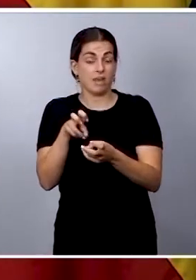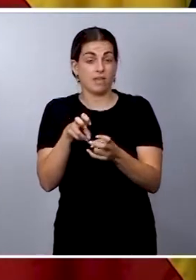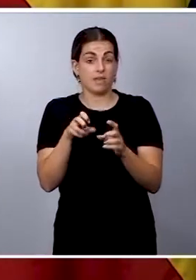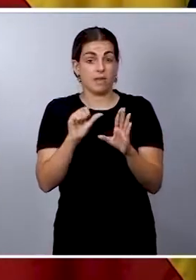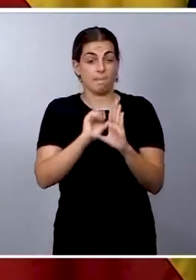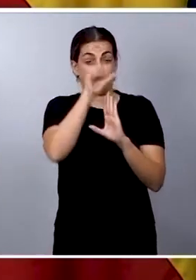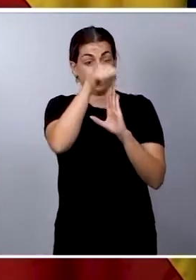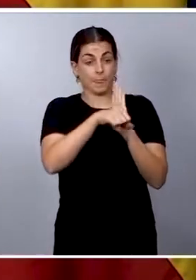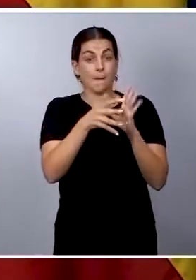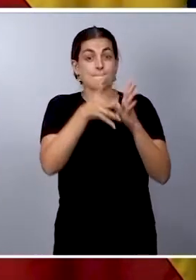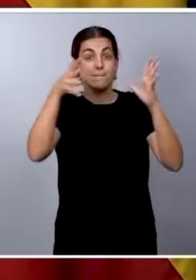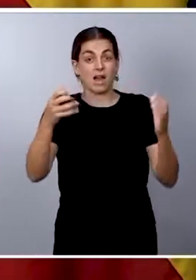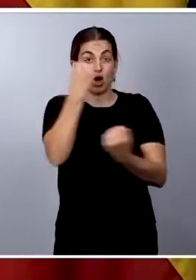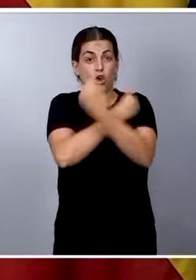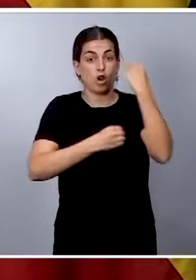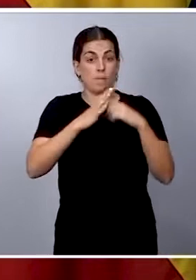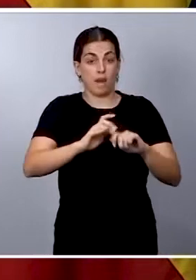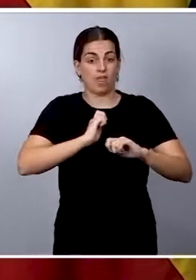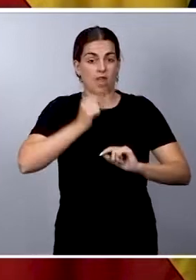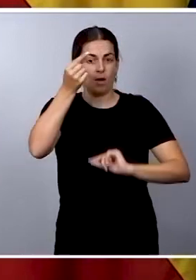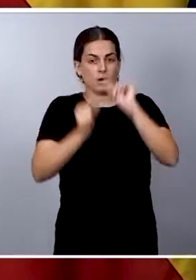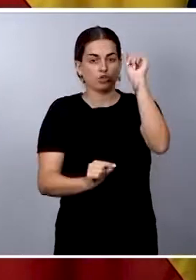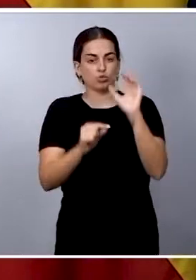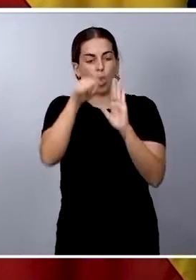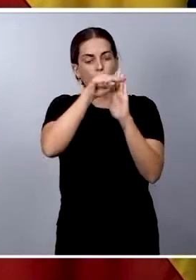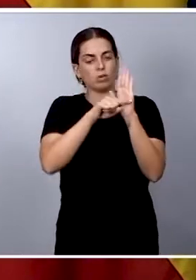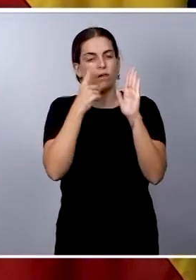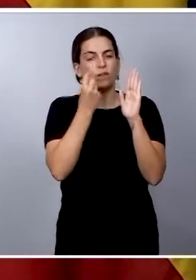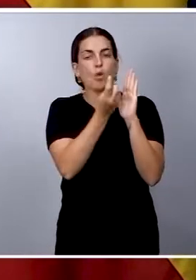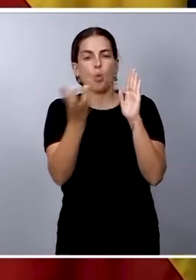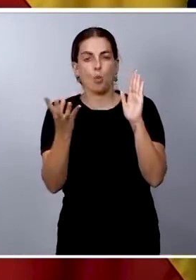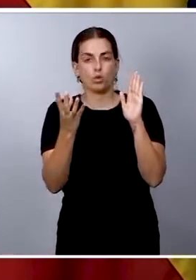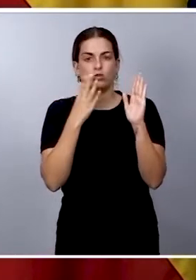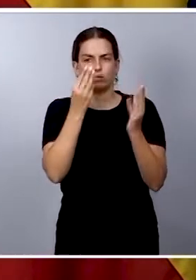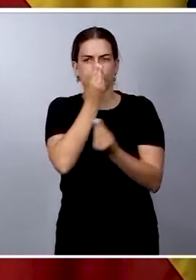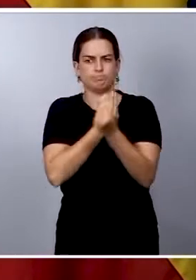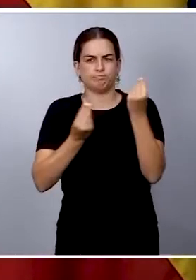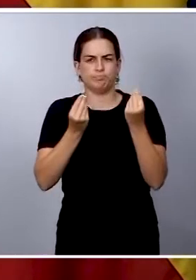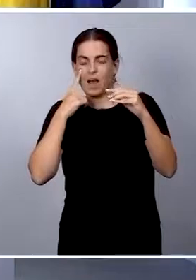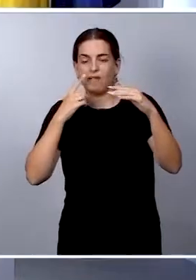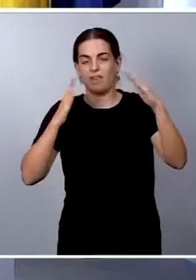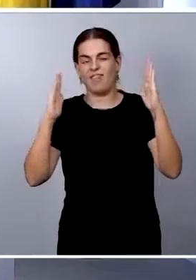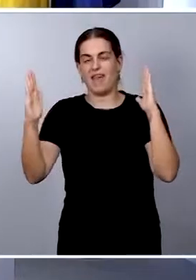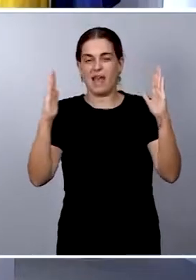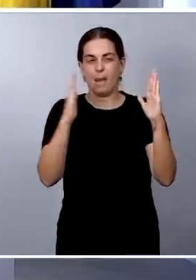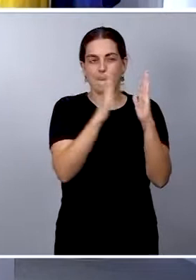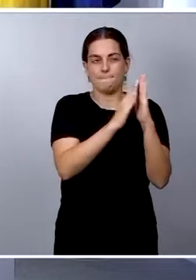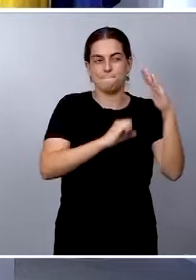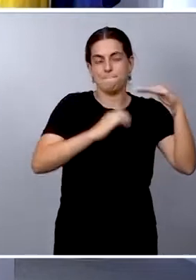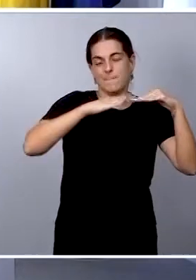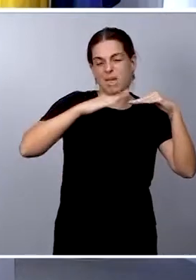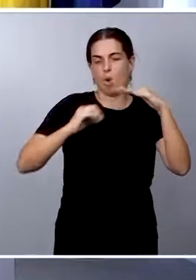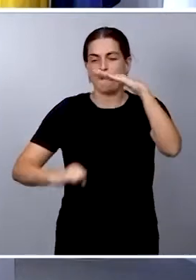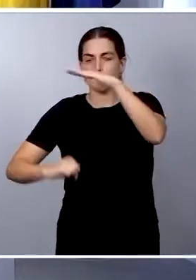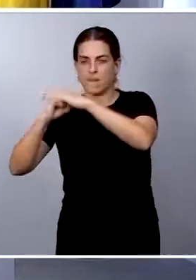preparación de los presupuestos mantiene la previsión de crecimiento del 4,3% para 2022, pero recorta